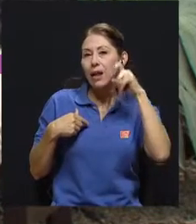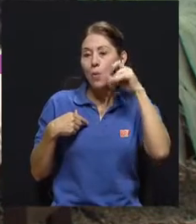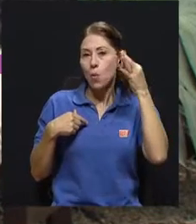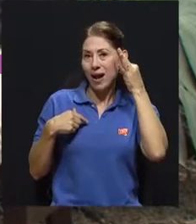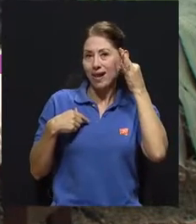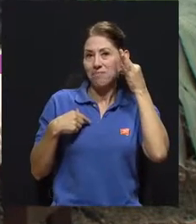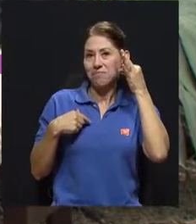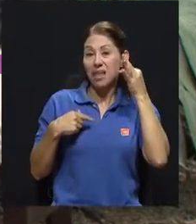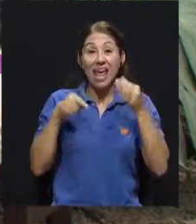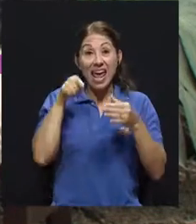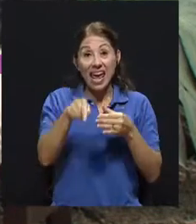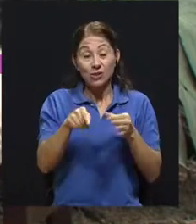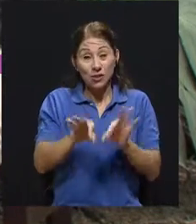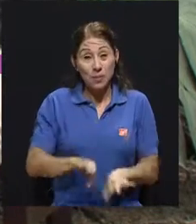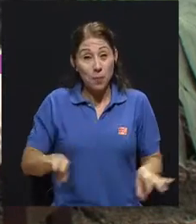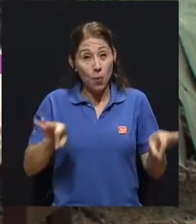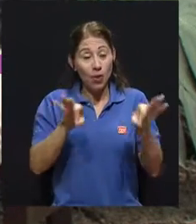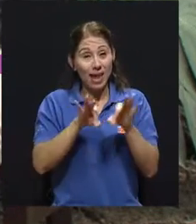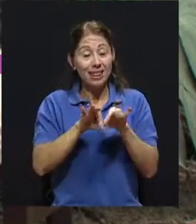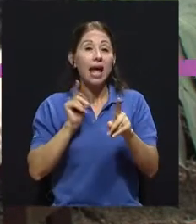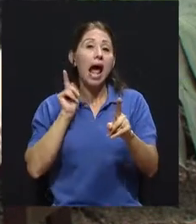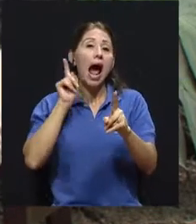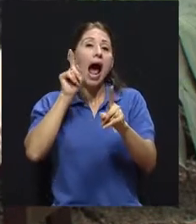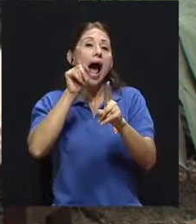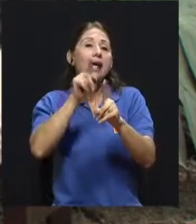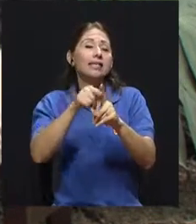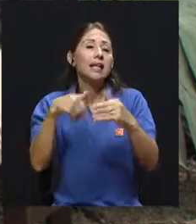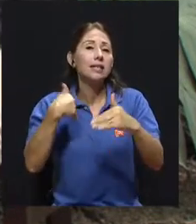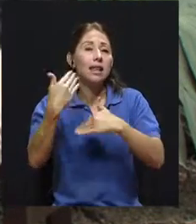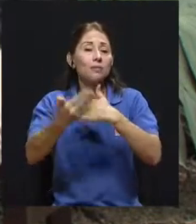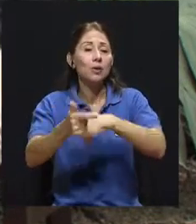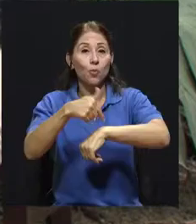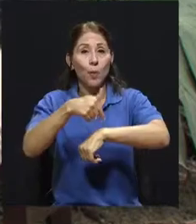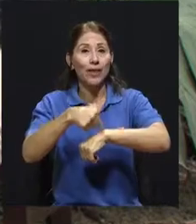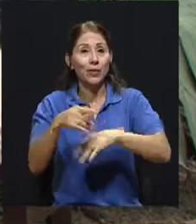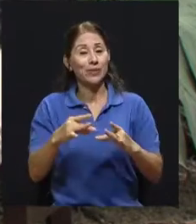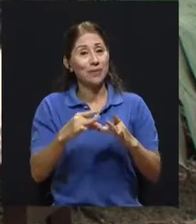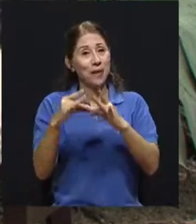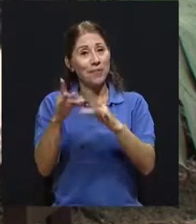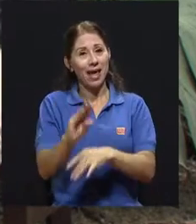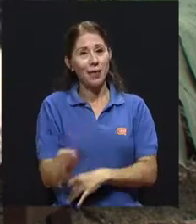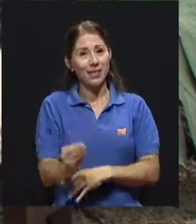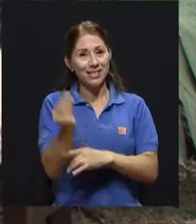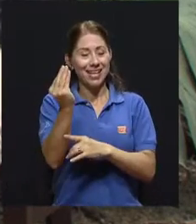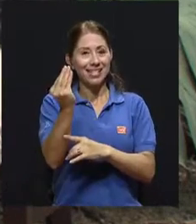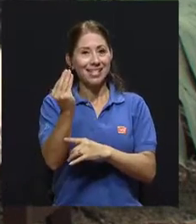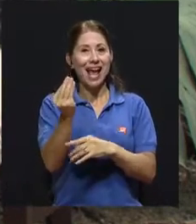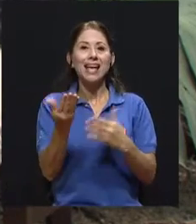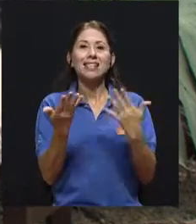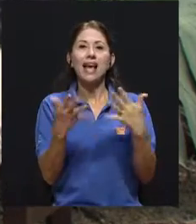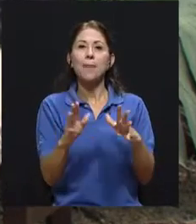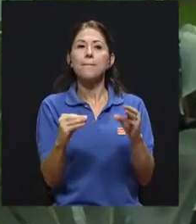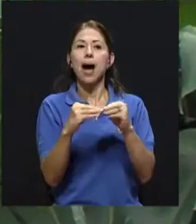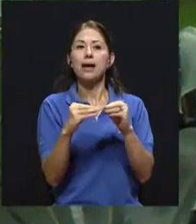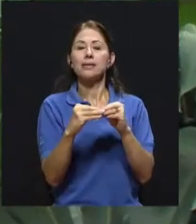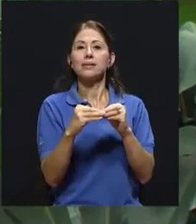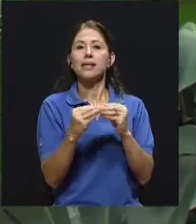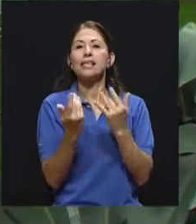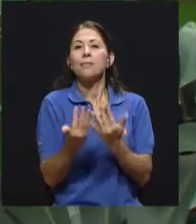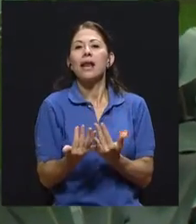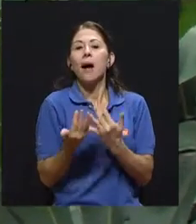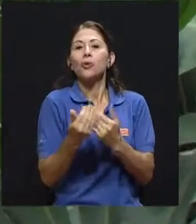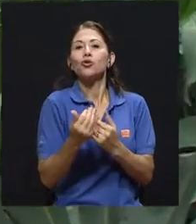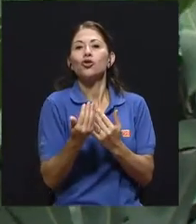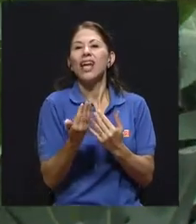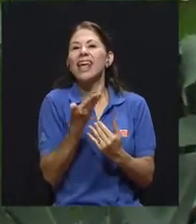demandas externas, que sobre todo en la adolescencia, es en la época donde vamos a estar como más receptivos y más vulnerables. Y